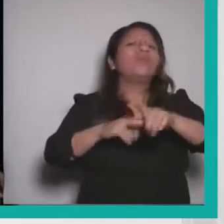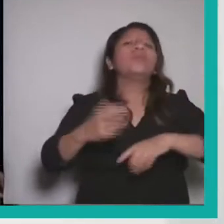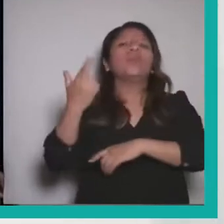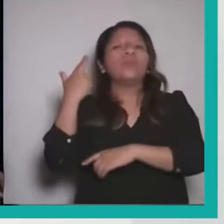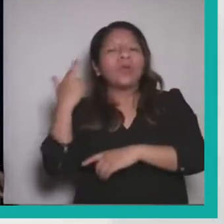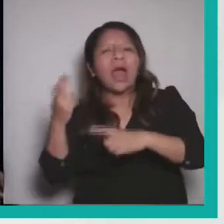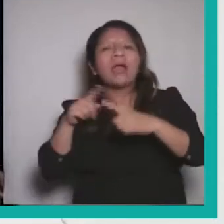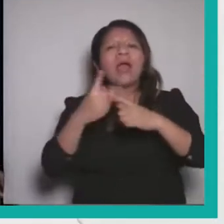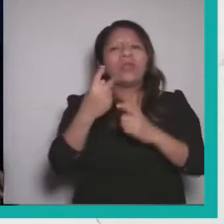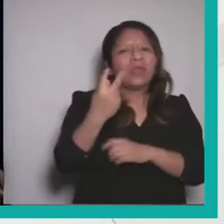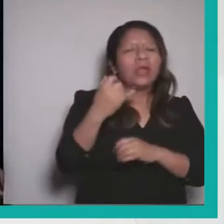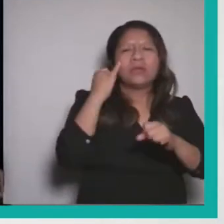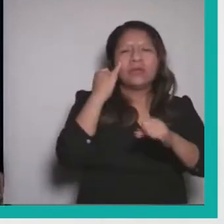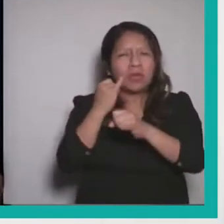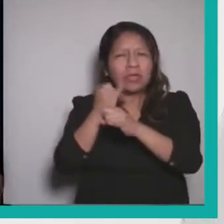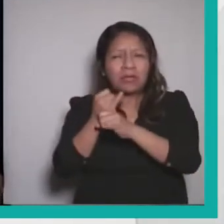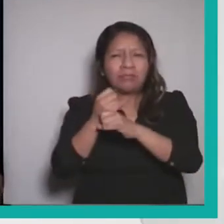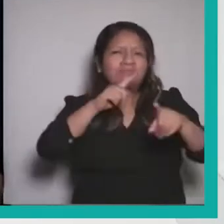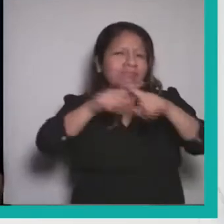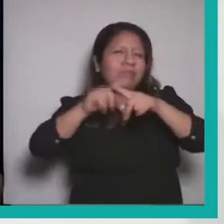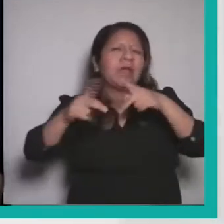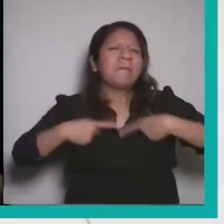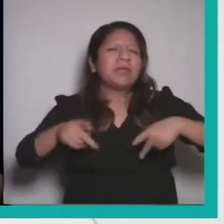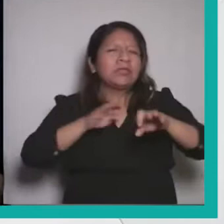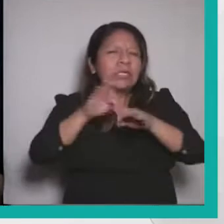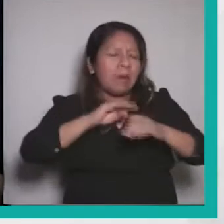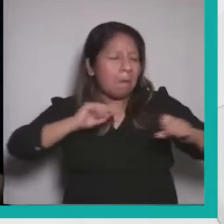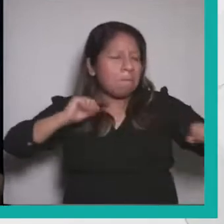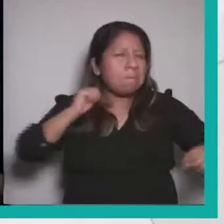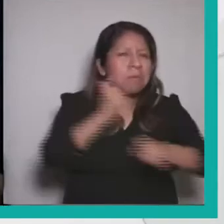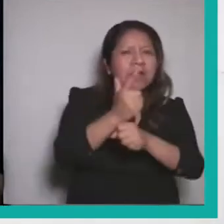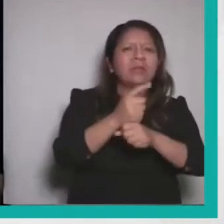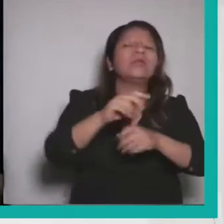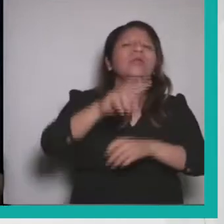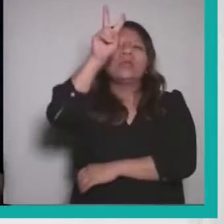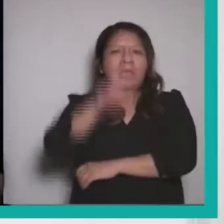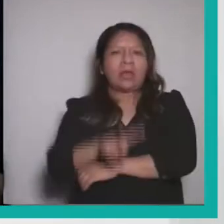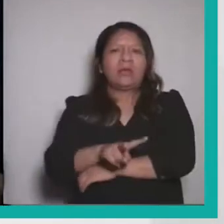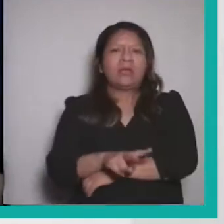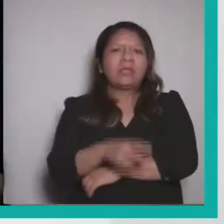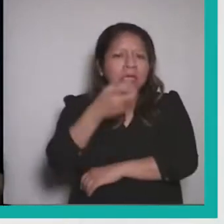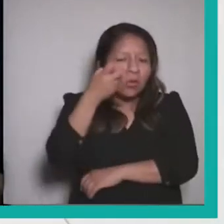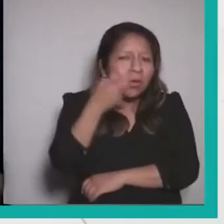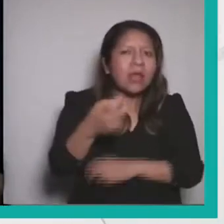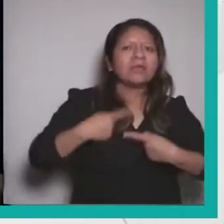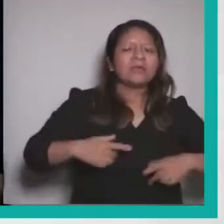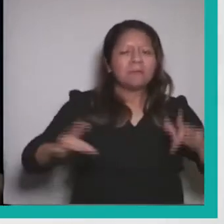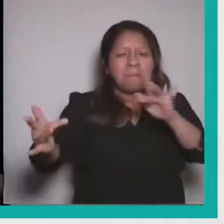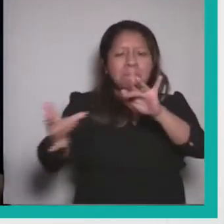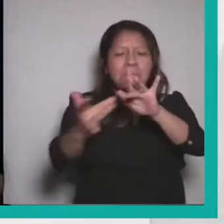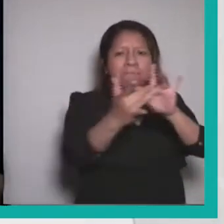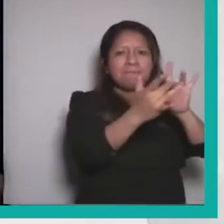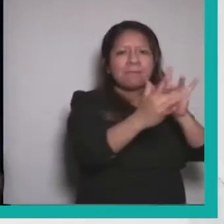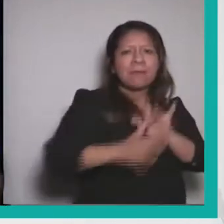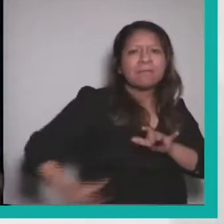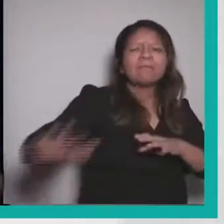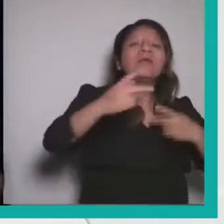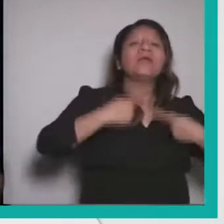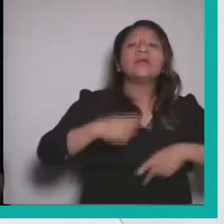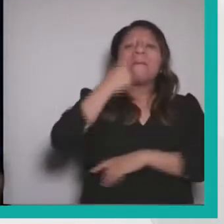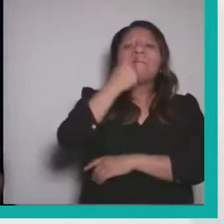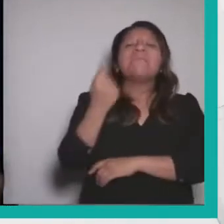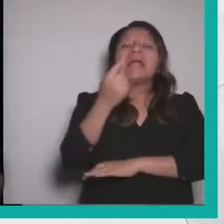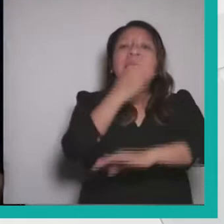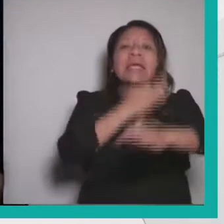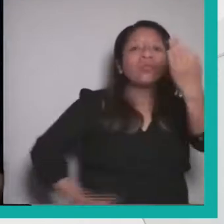con quienes buscan la verdad y con quienes son ese enlace con la sociedad, para que todas y todos